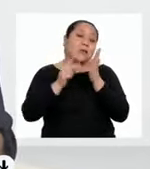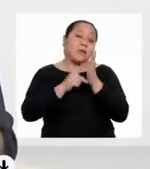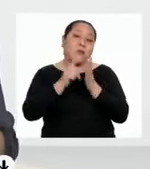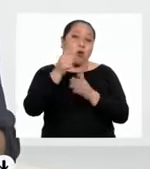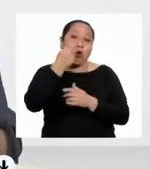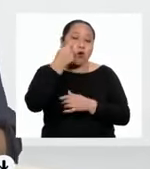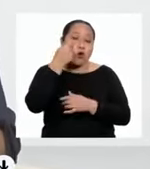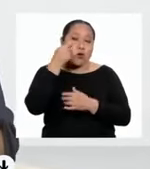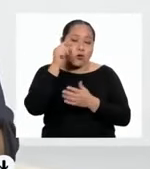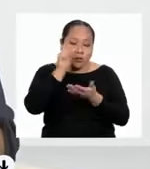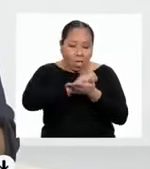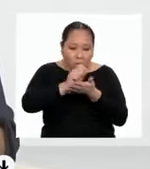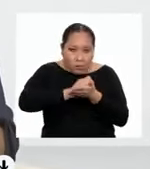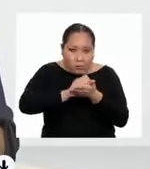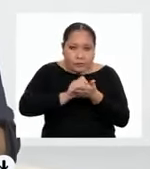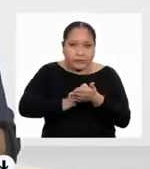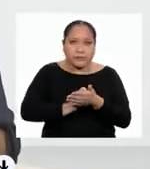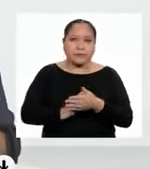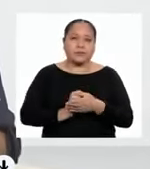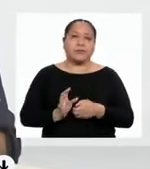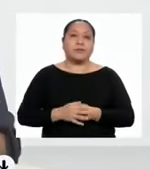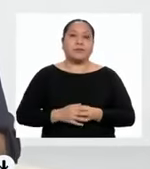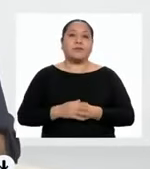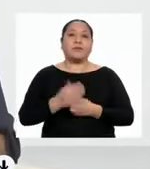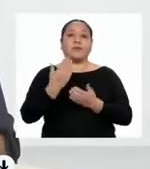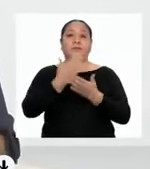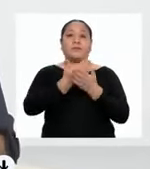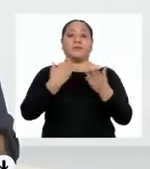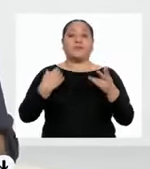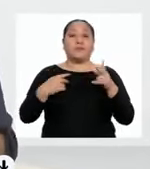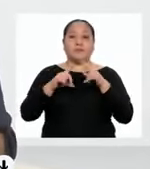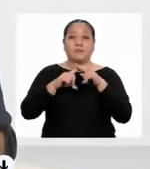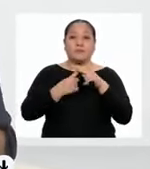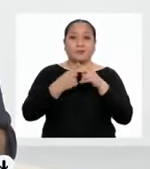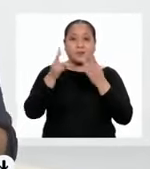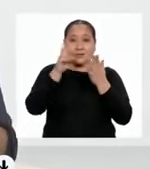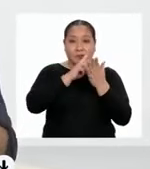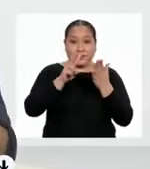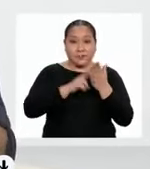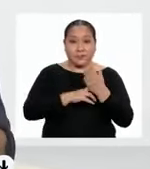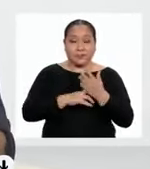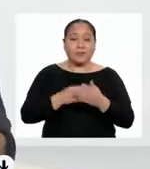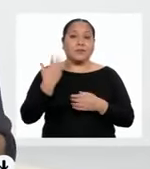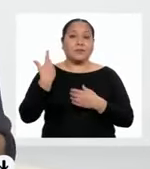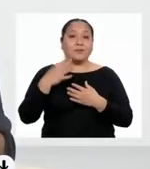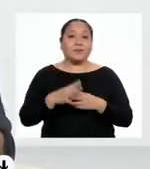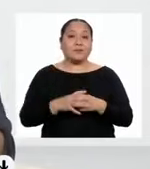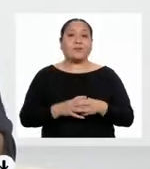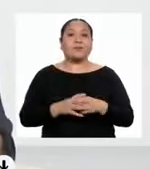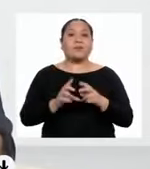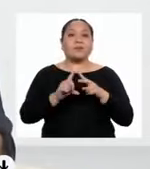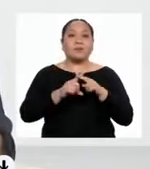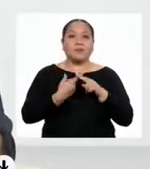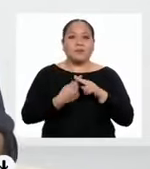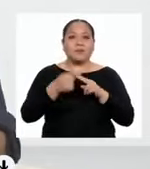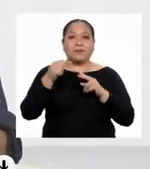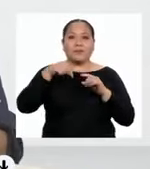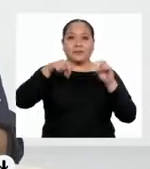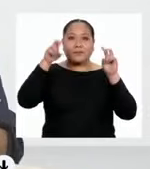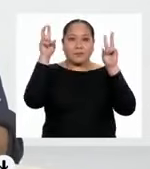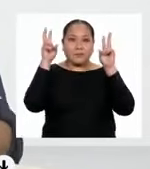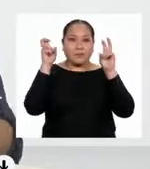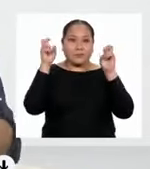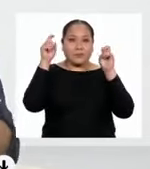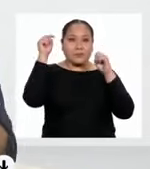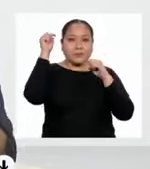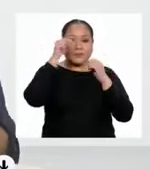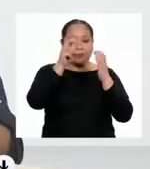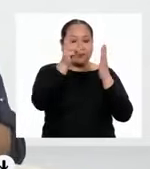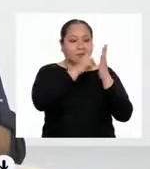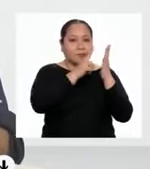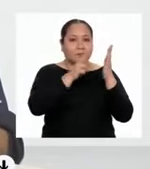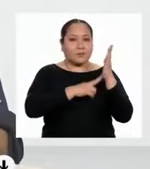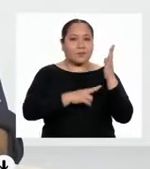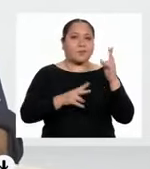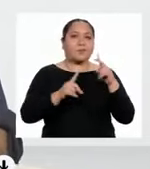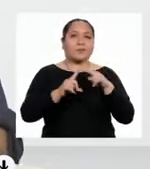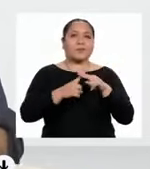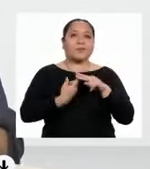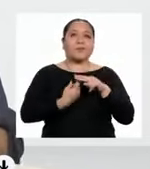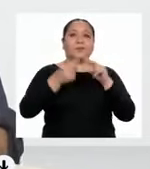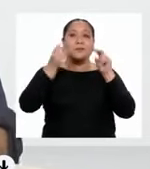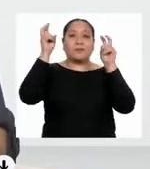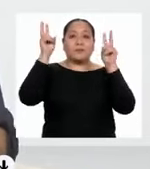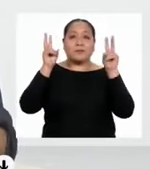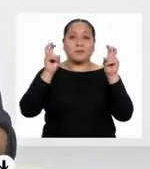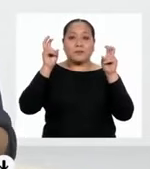desconocemos. Antes de empezar a leer, vamos a anticipar el tema de la lectura a partir del